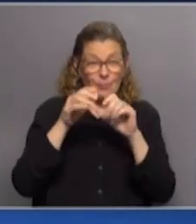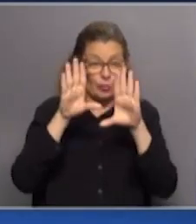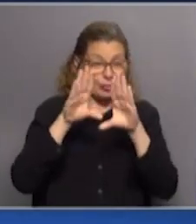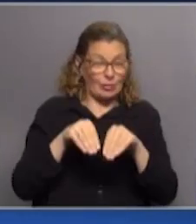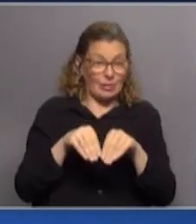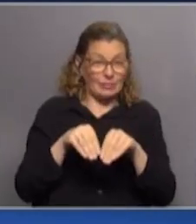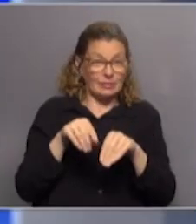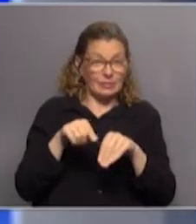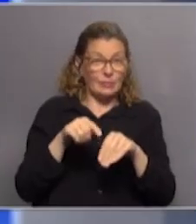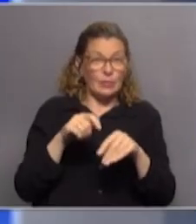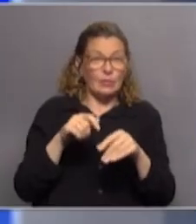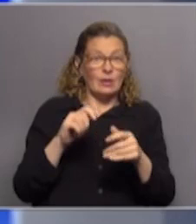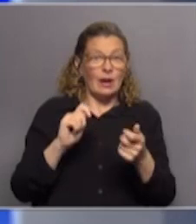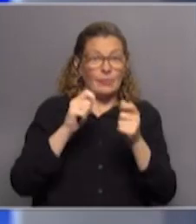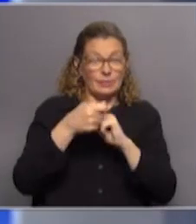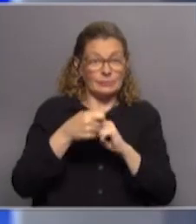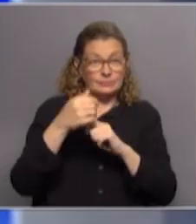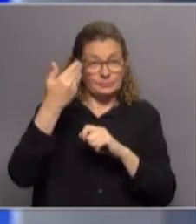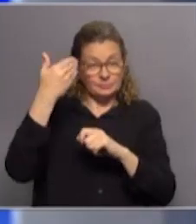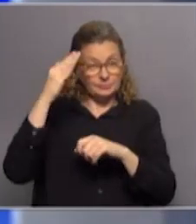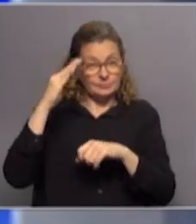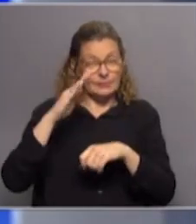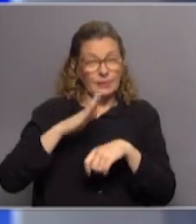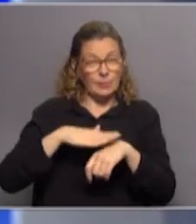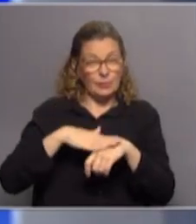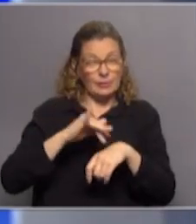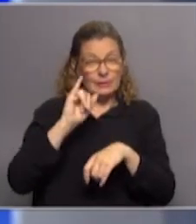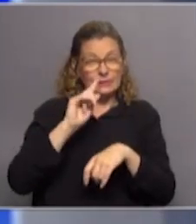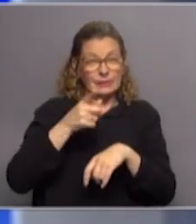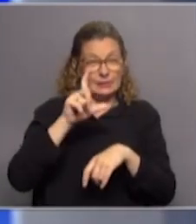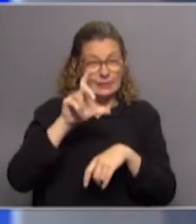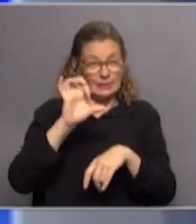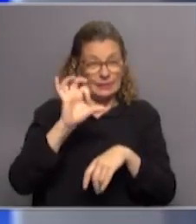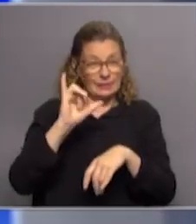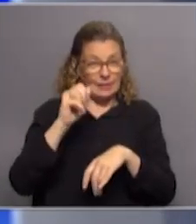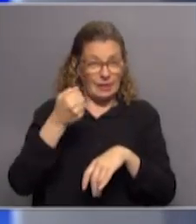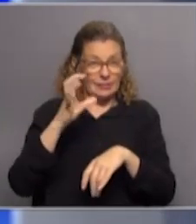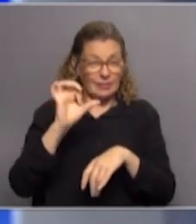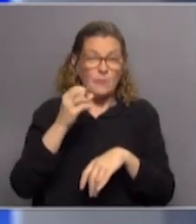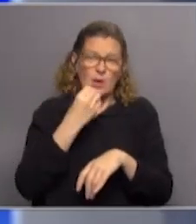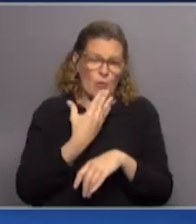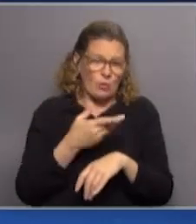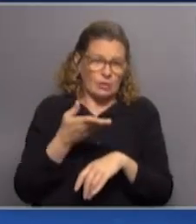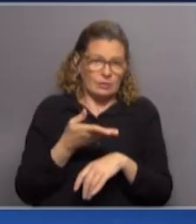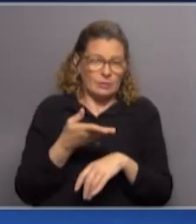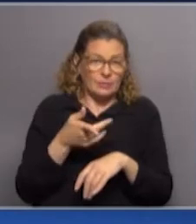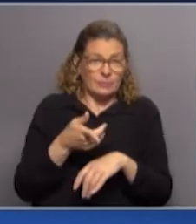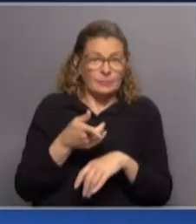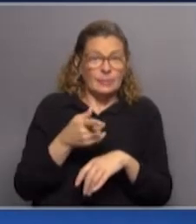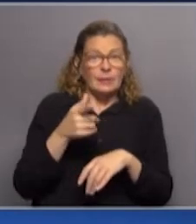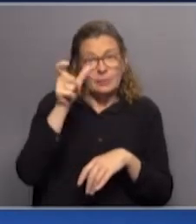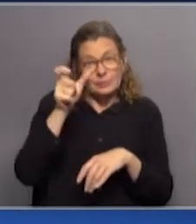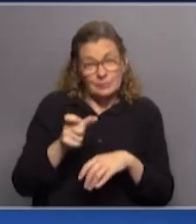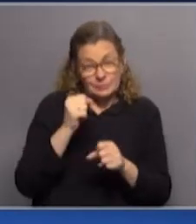en la institución. O la gestión removida, encabezada por Alberto Iglesias, ustedes dicen que fue mejor, fue superadora de lo anterior. Para nosotros los